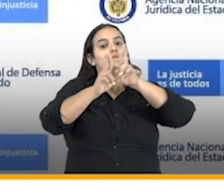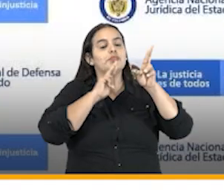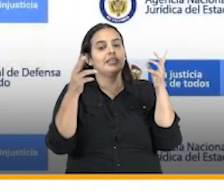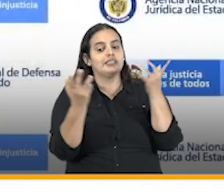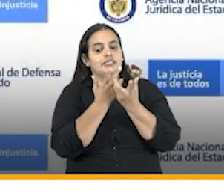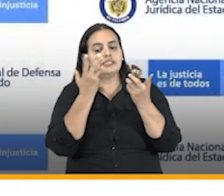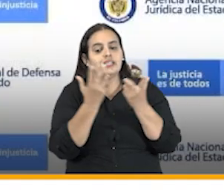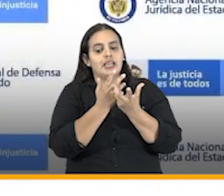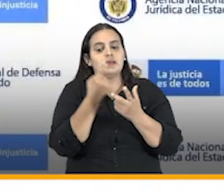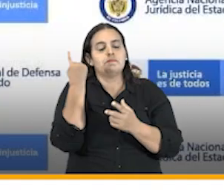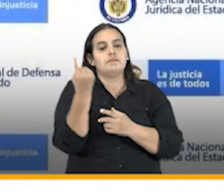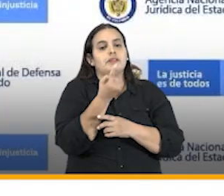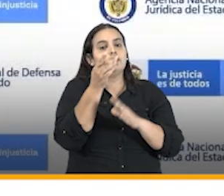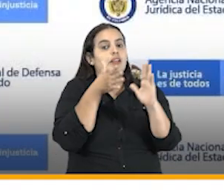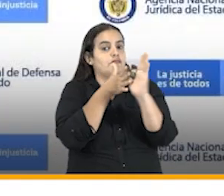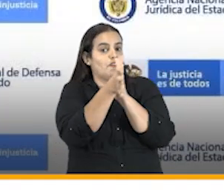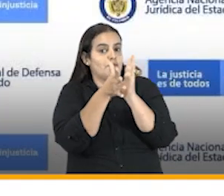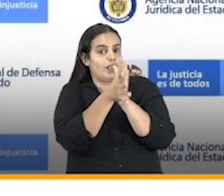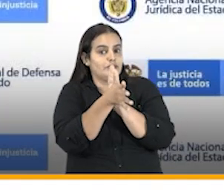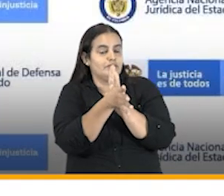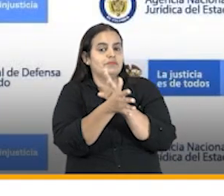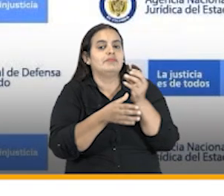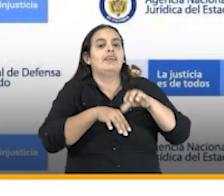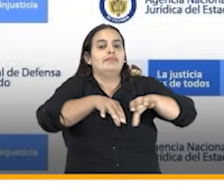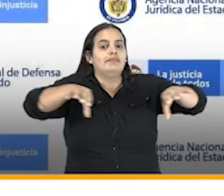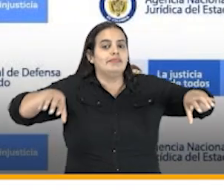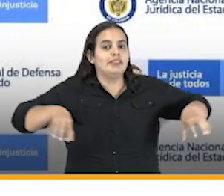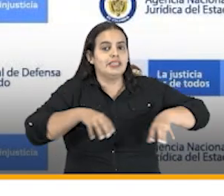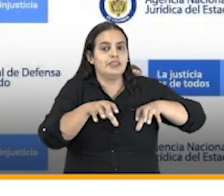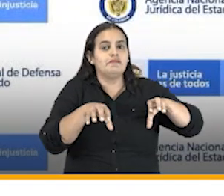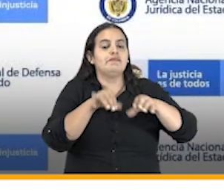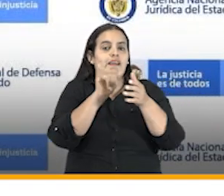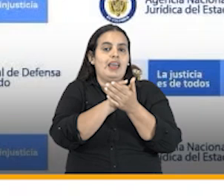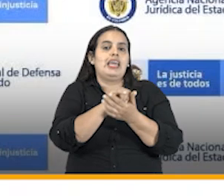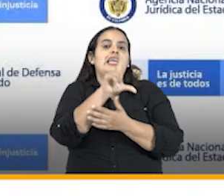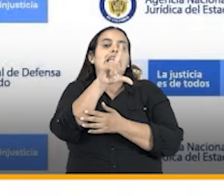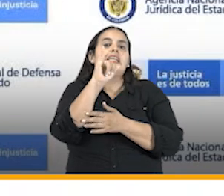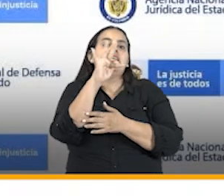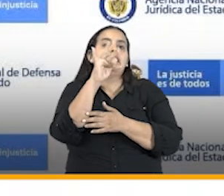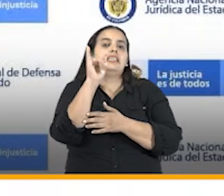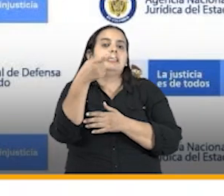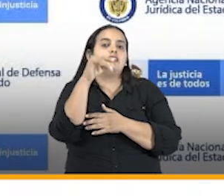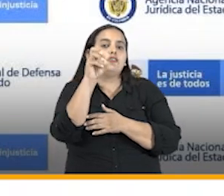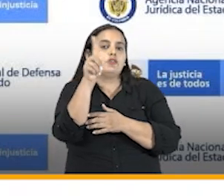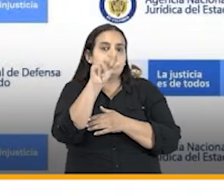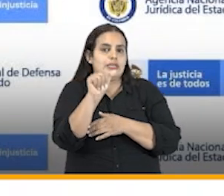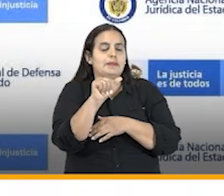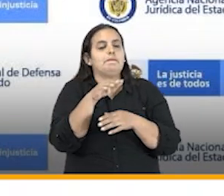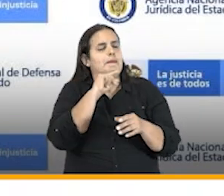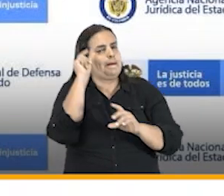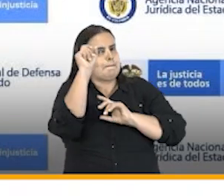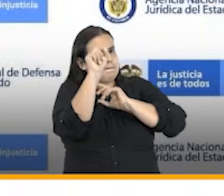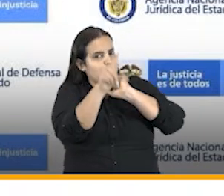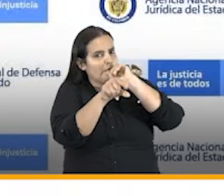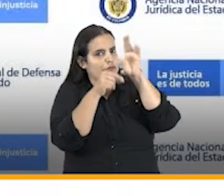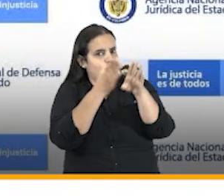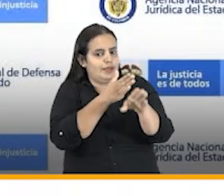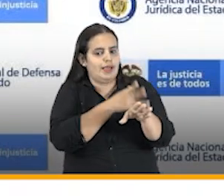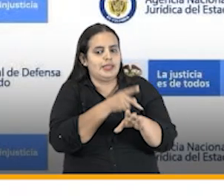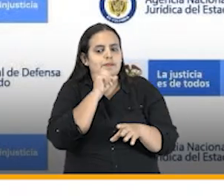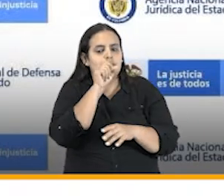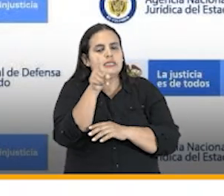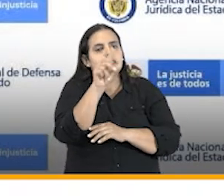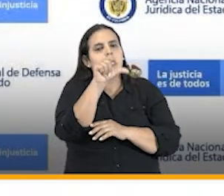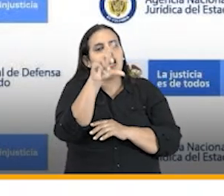del sistema único de gestión de información de la actividad litigiosa del estado pero antes de esto por favor responda la siguiente inquietud